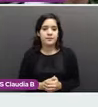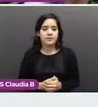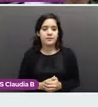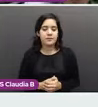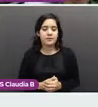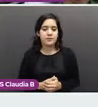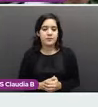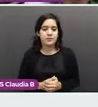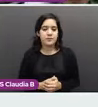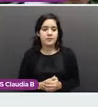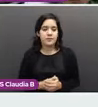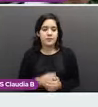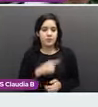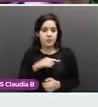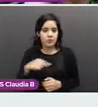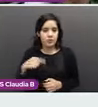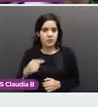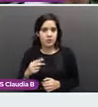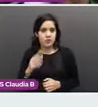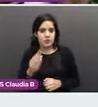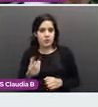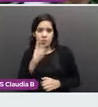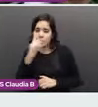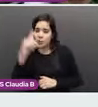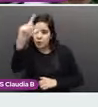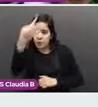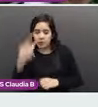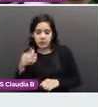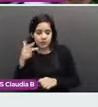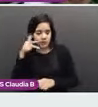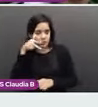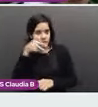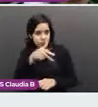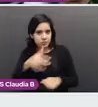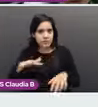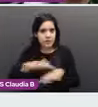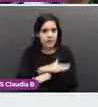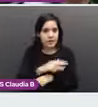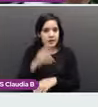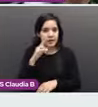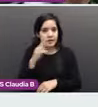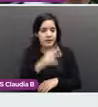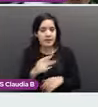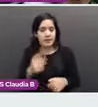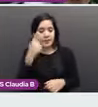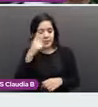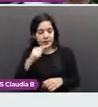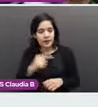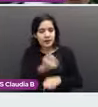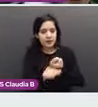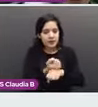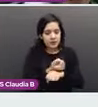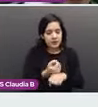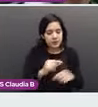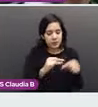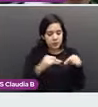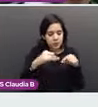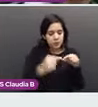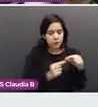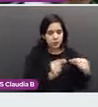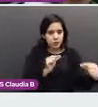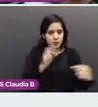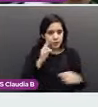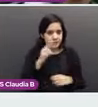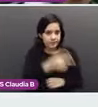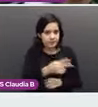Aplicamos filtro verde para identificar si hay vasos atípicos y se observan los vasos